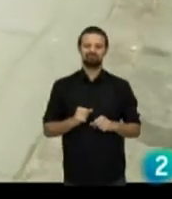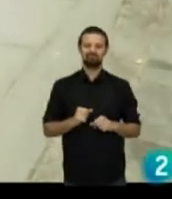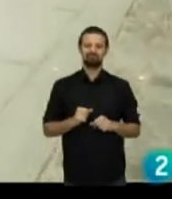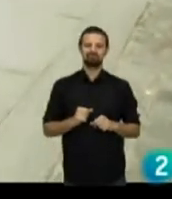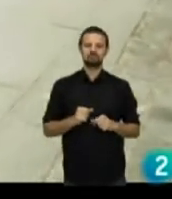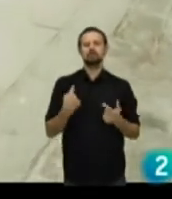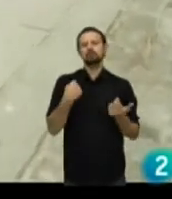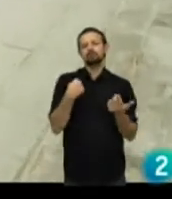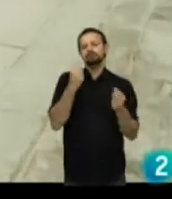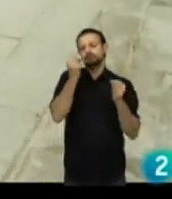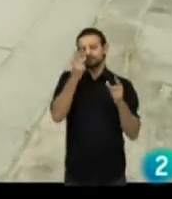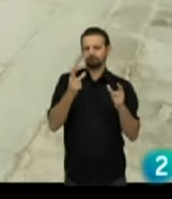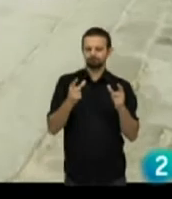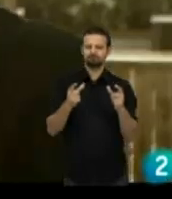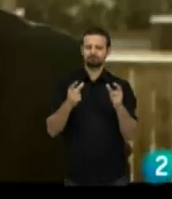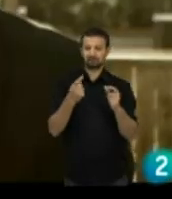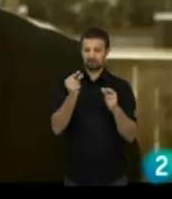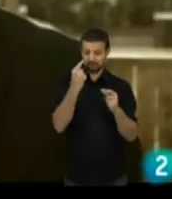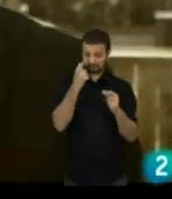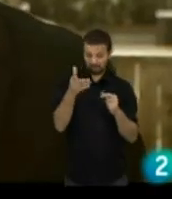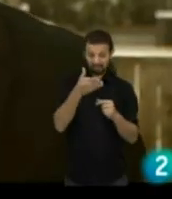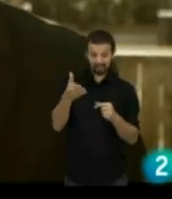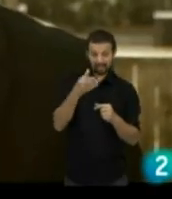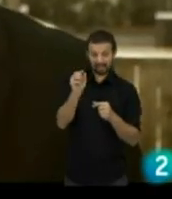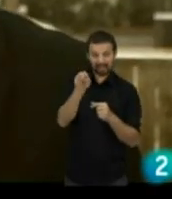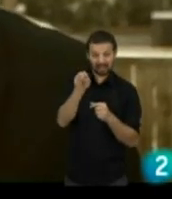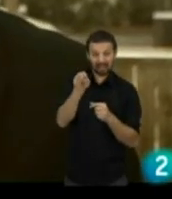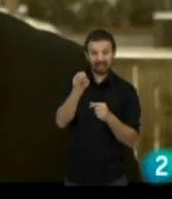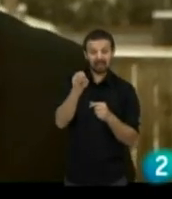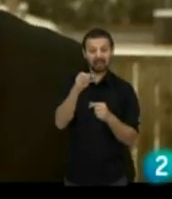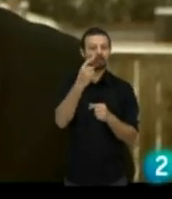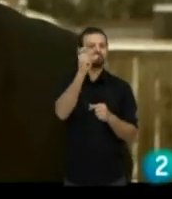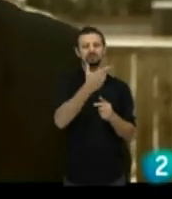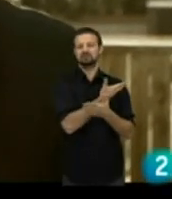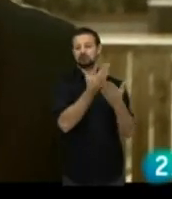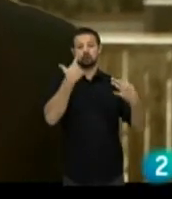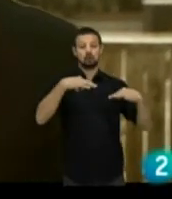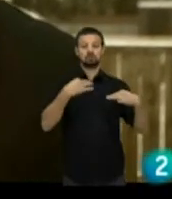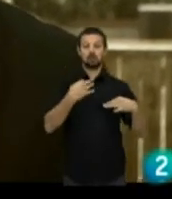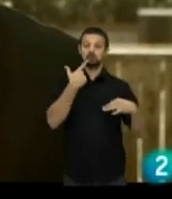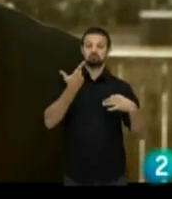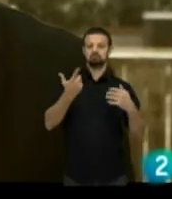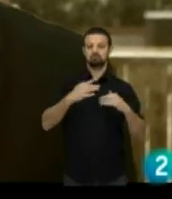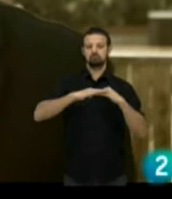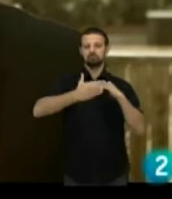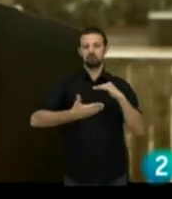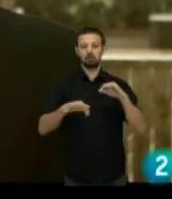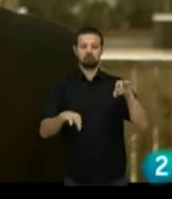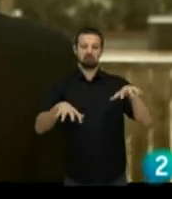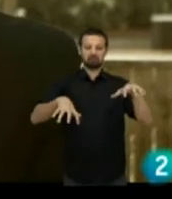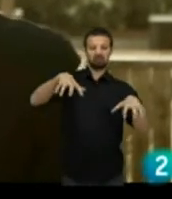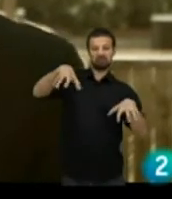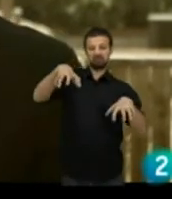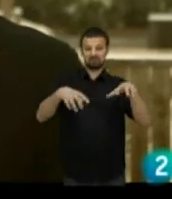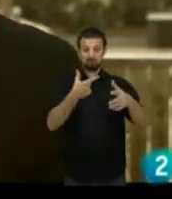Lo que he descubierto es que cualquier, pequeña cosa, que puede ser nimia para una persona, es decir, una doquín que está un poco más